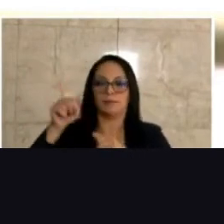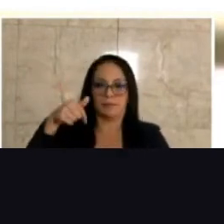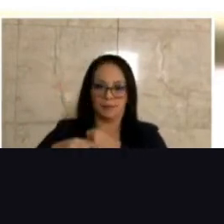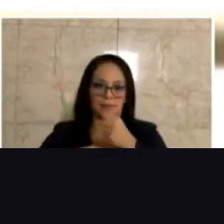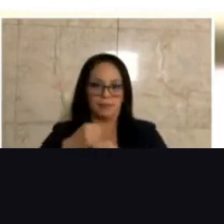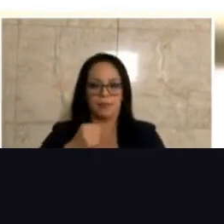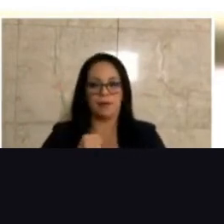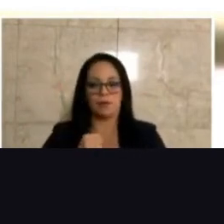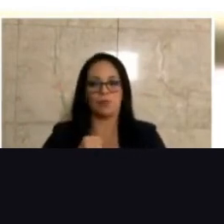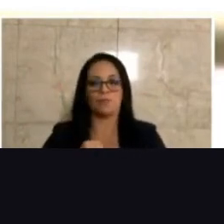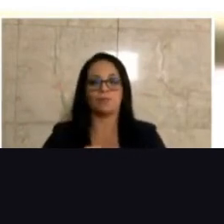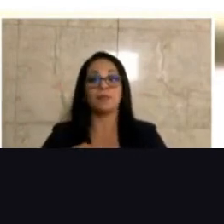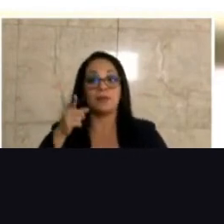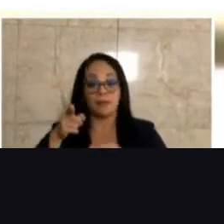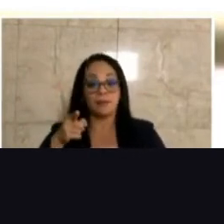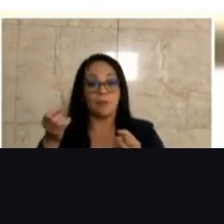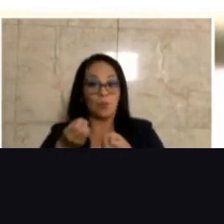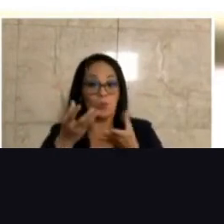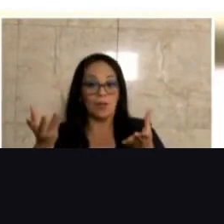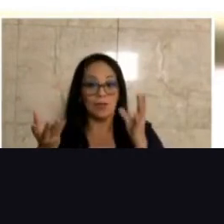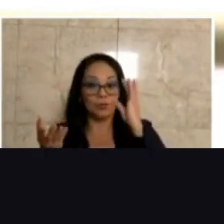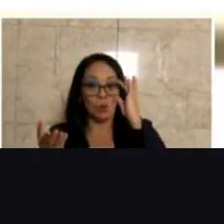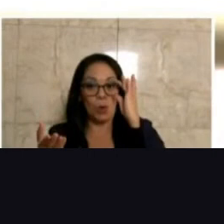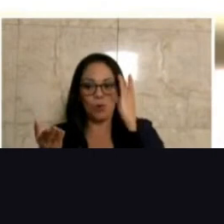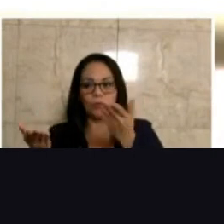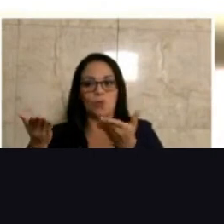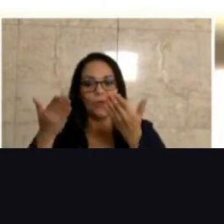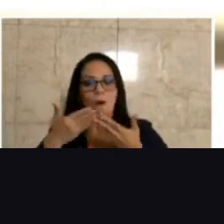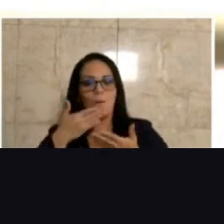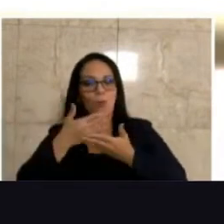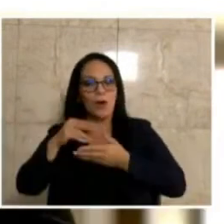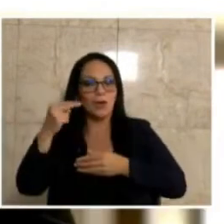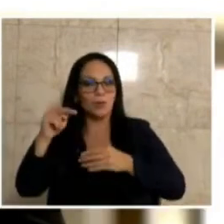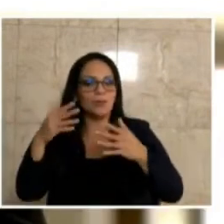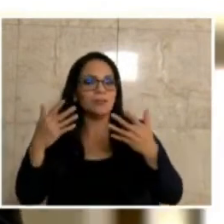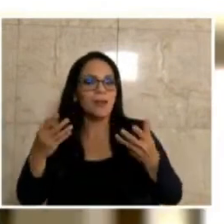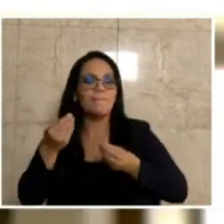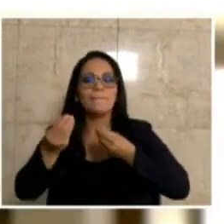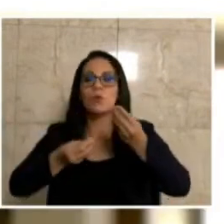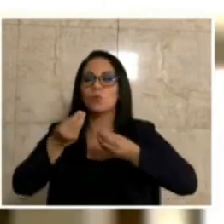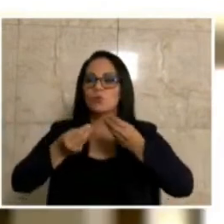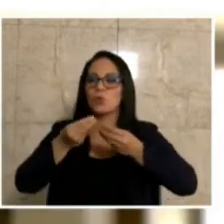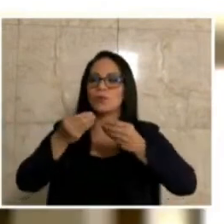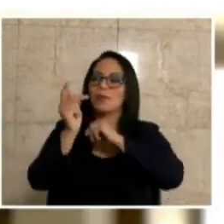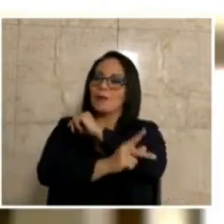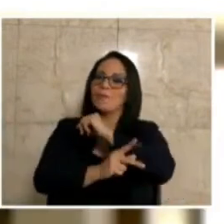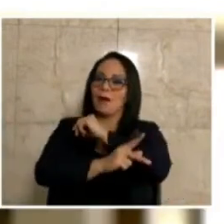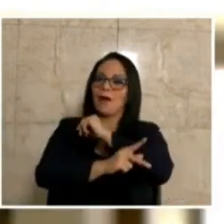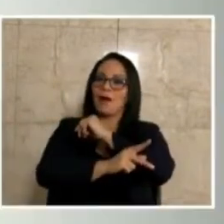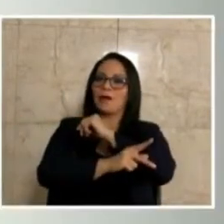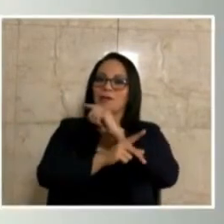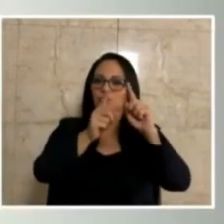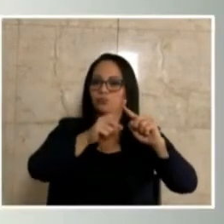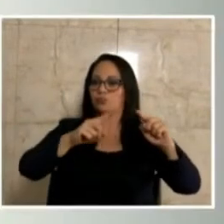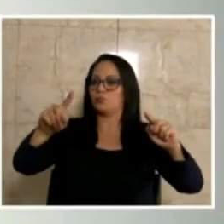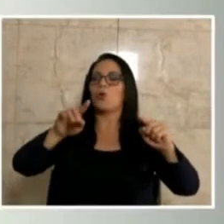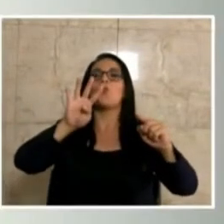con esa publicación que hizo nos dio la muy buena noticia de que la producción del país creció un 4